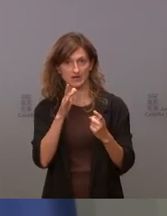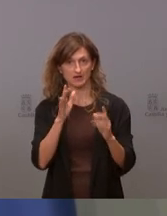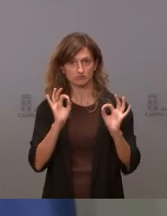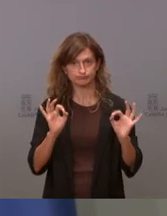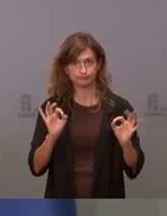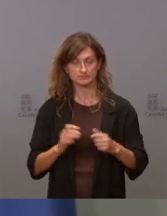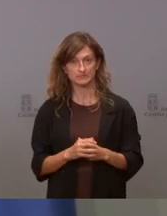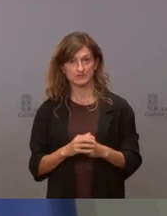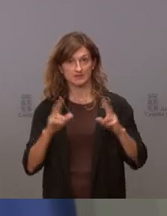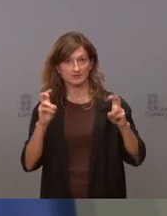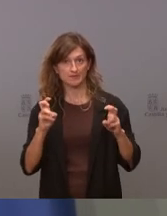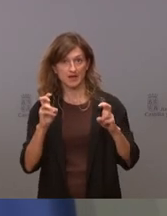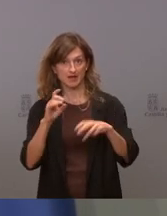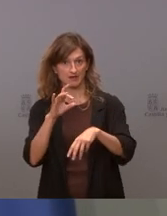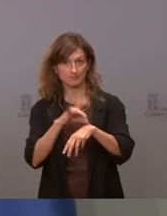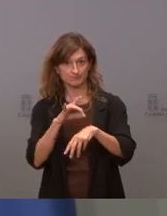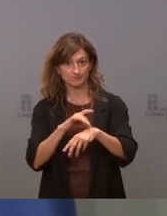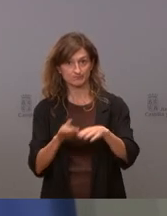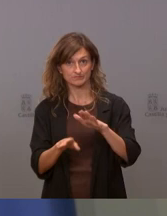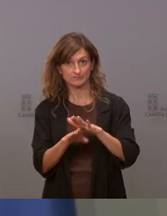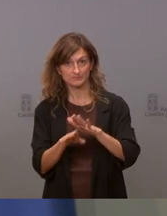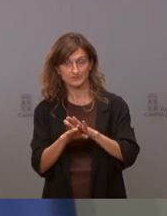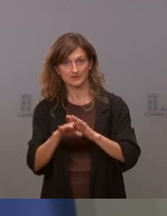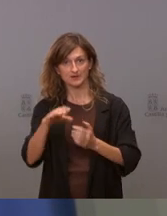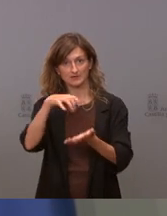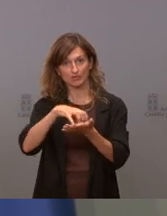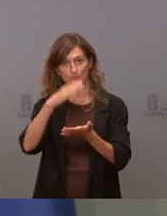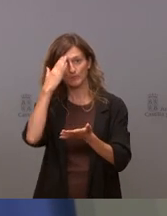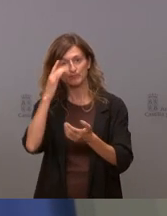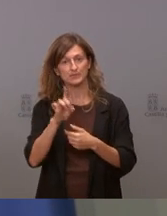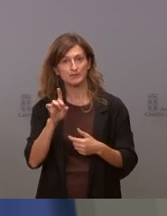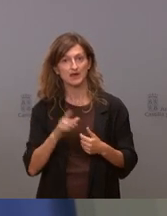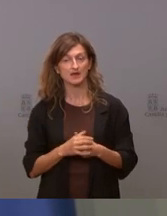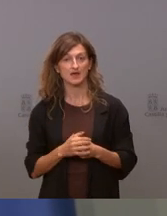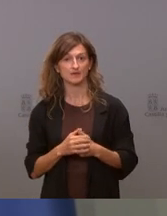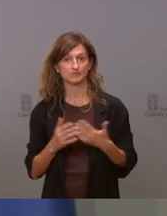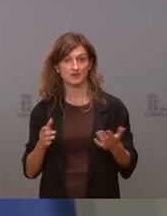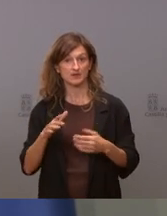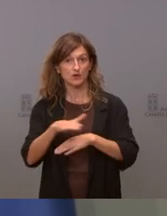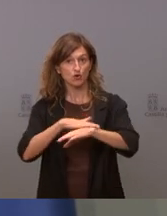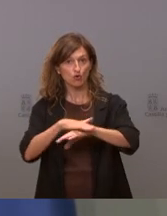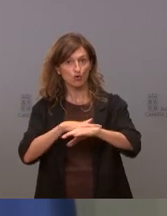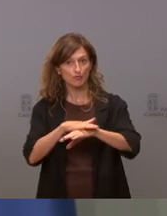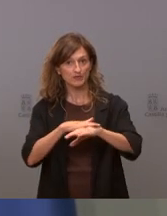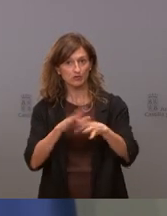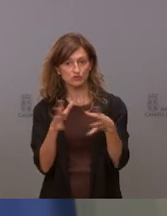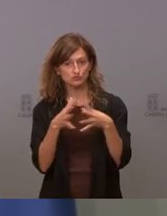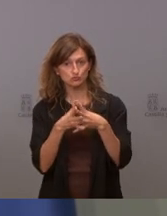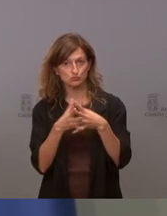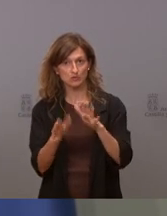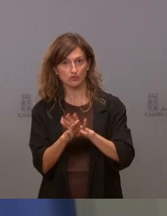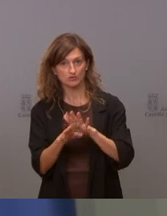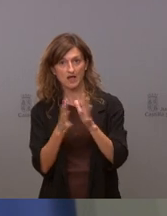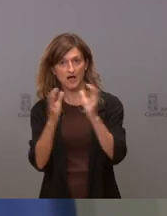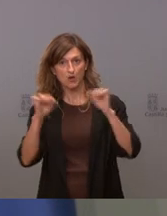de la atención primaria y sobre todo que somos un gobierno que mantiene su estructura y sus